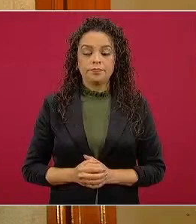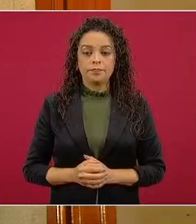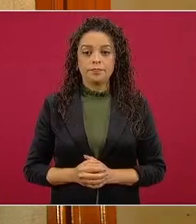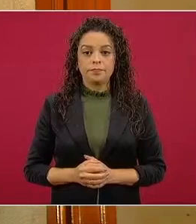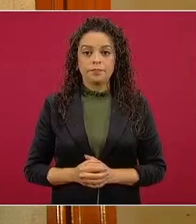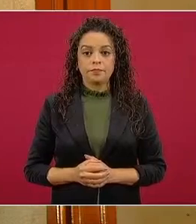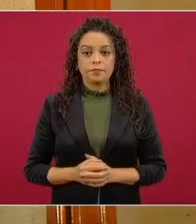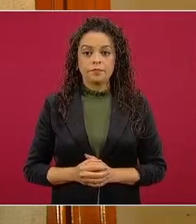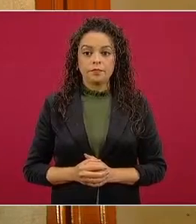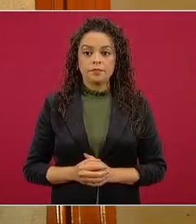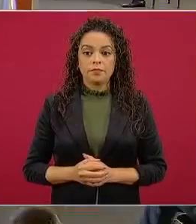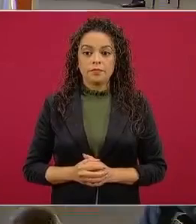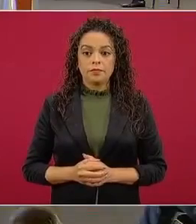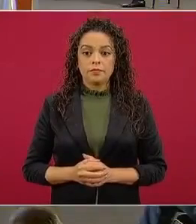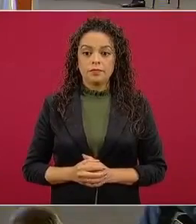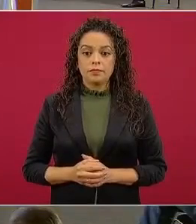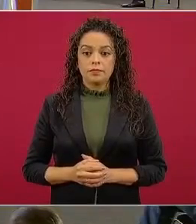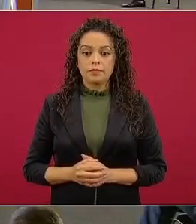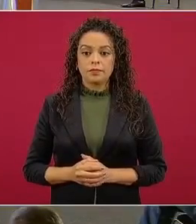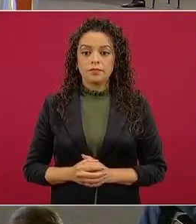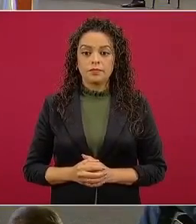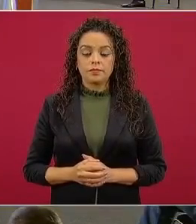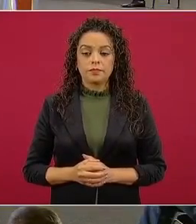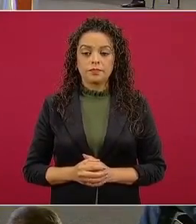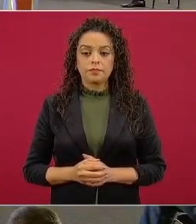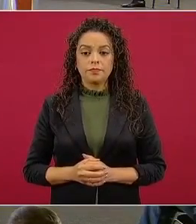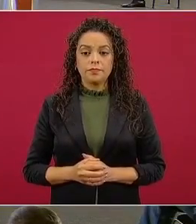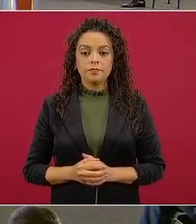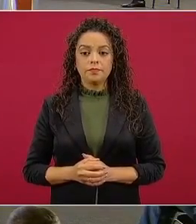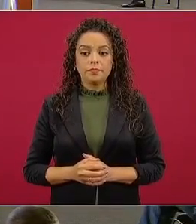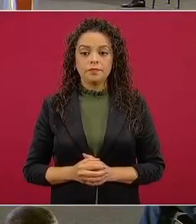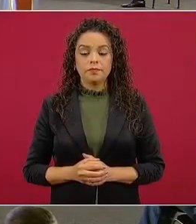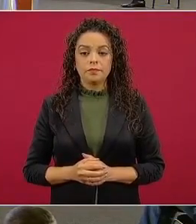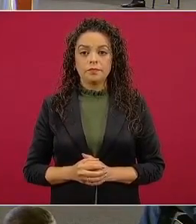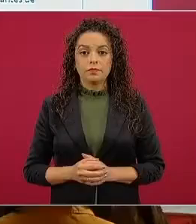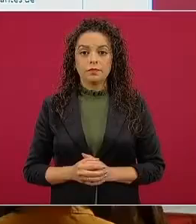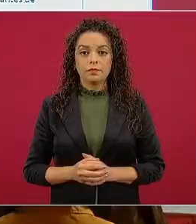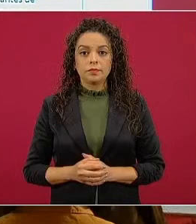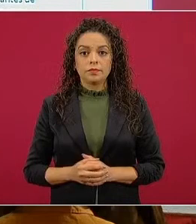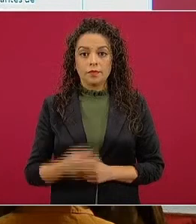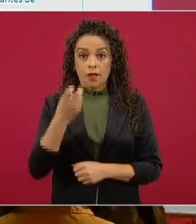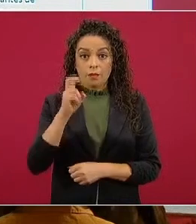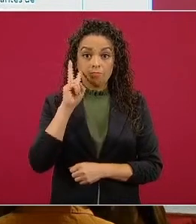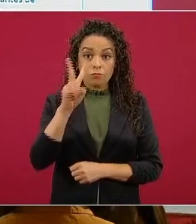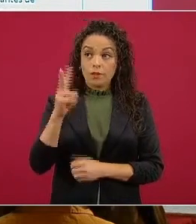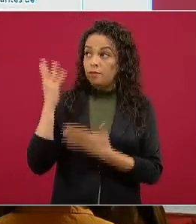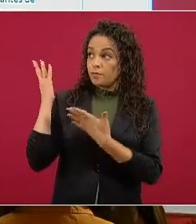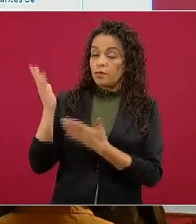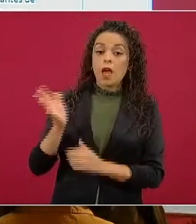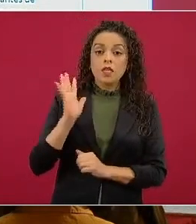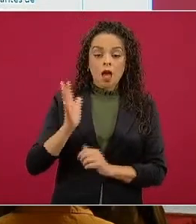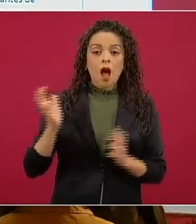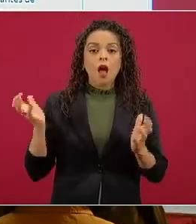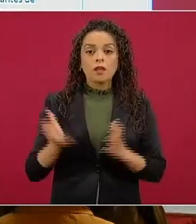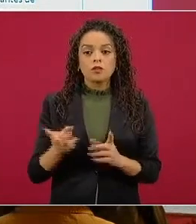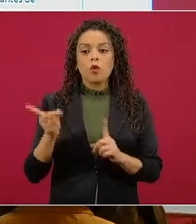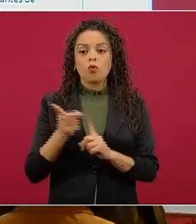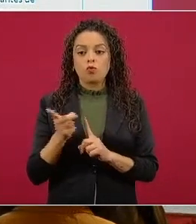Esto ya se está haciendo con la planta que